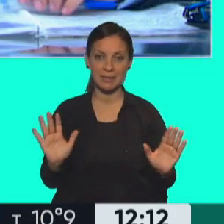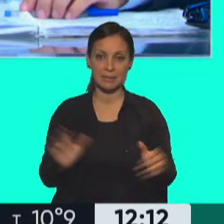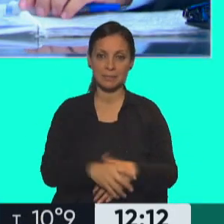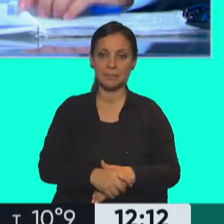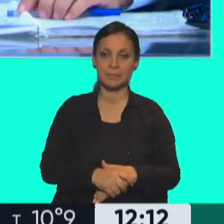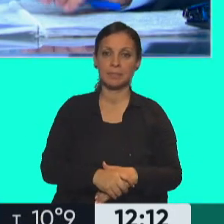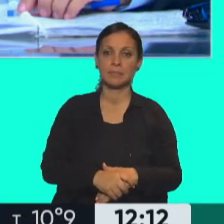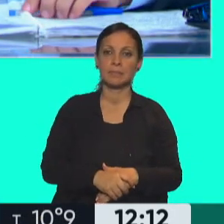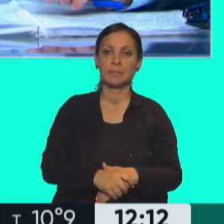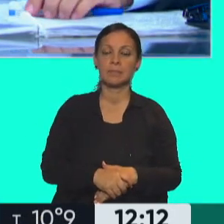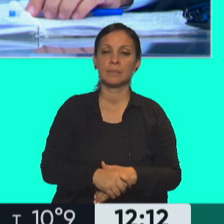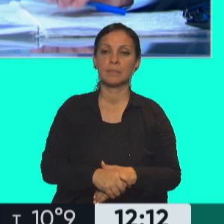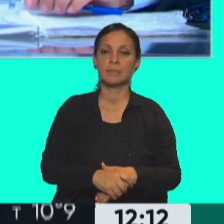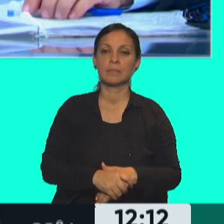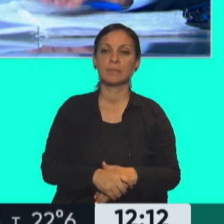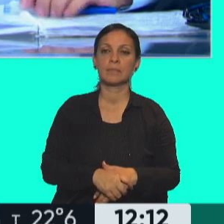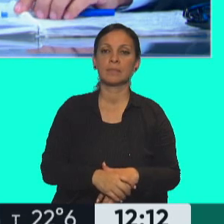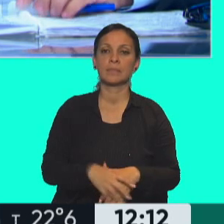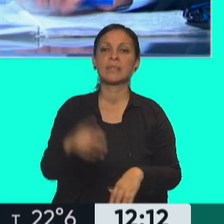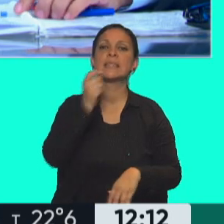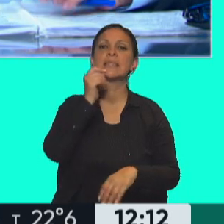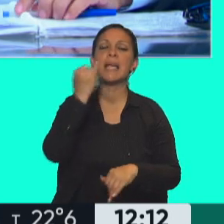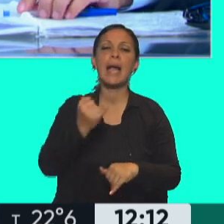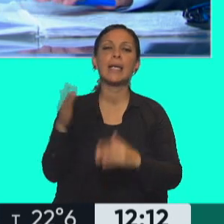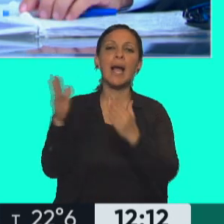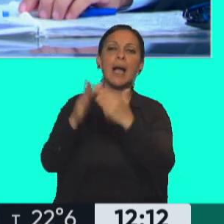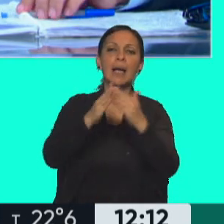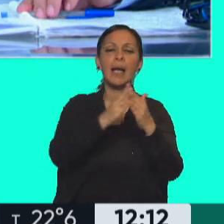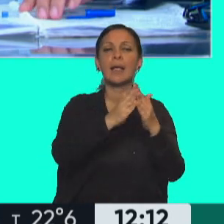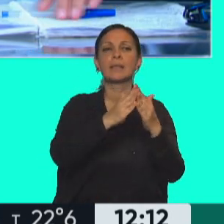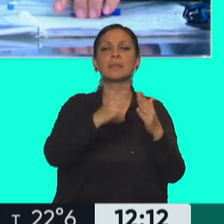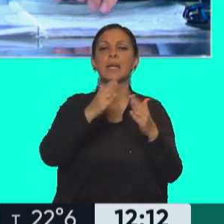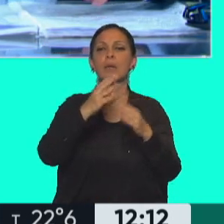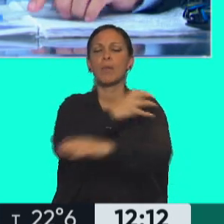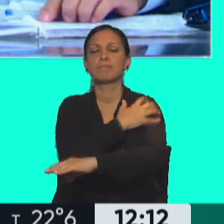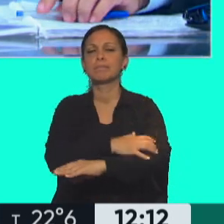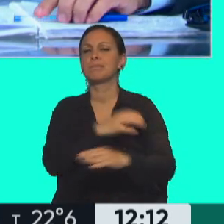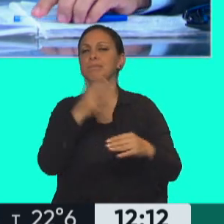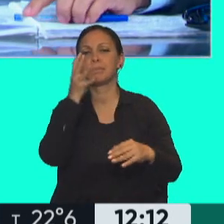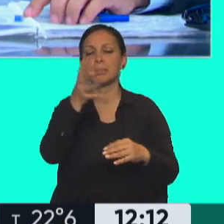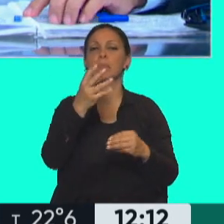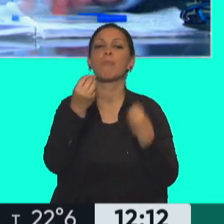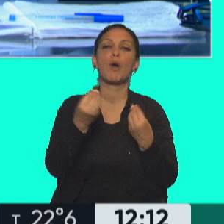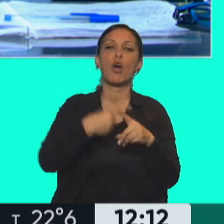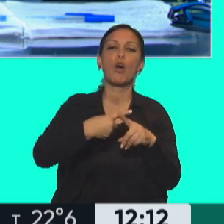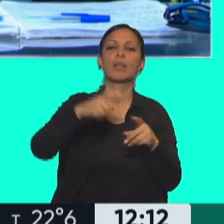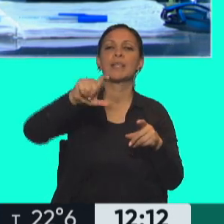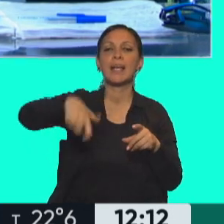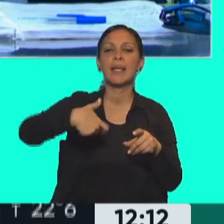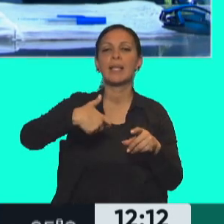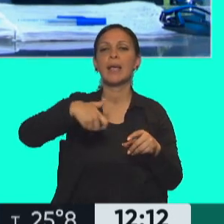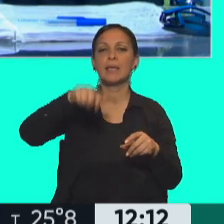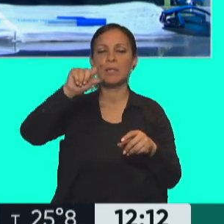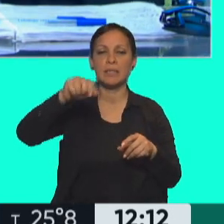están en la categoría de hogares humildes o vulnerables porque reciben la tarjeta alimentar o tienen algún otro de esos